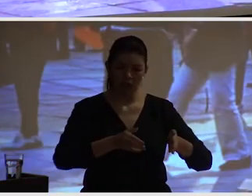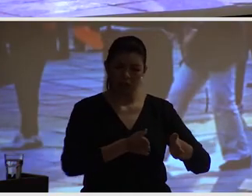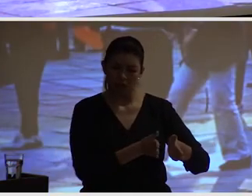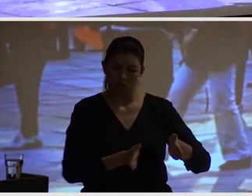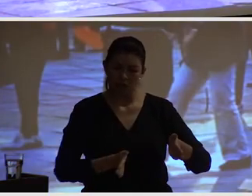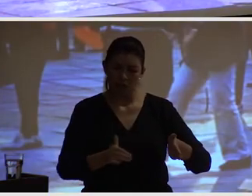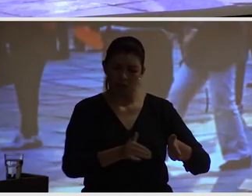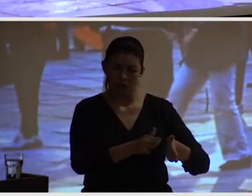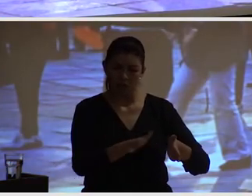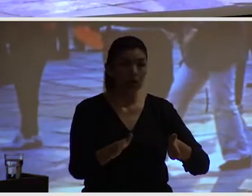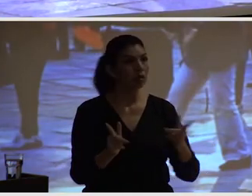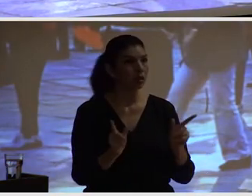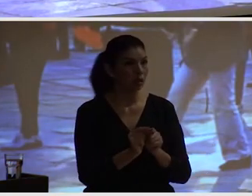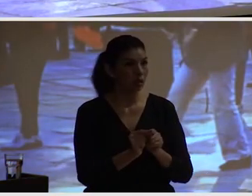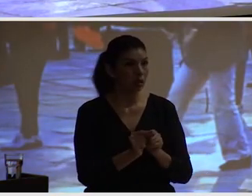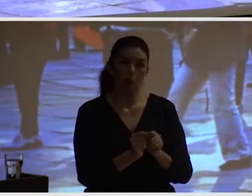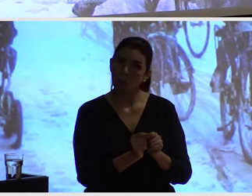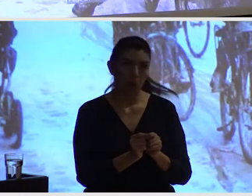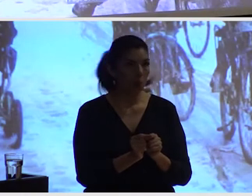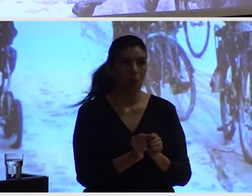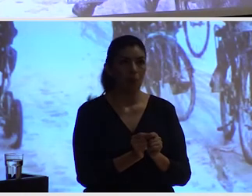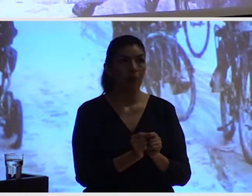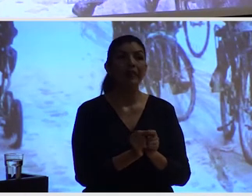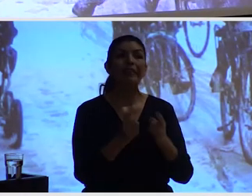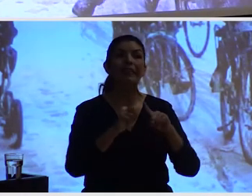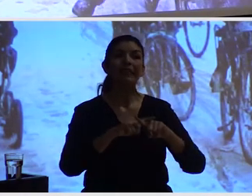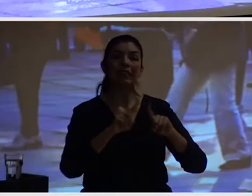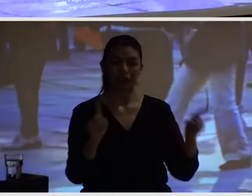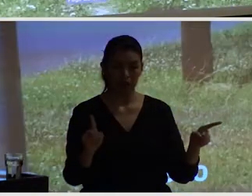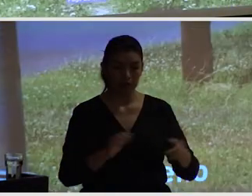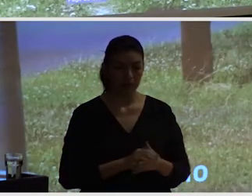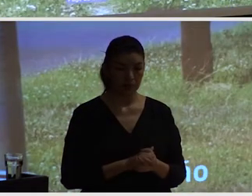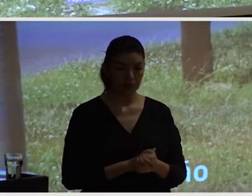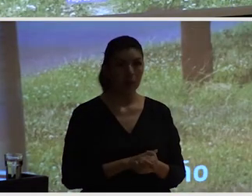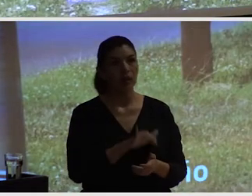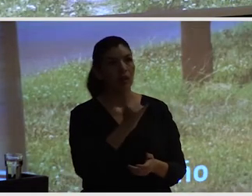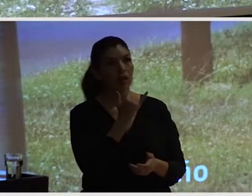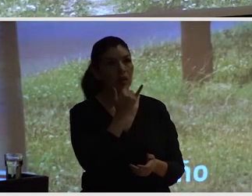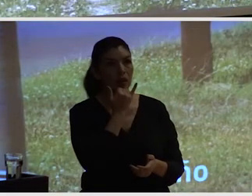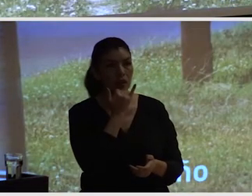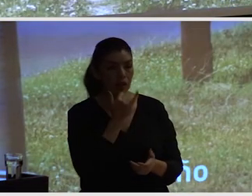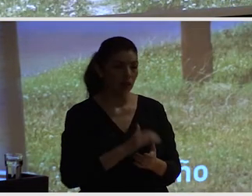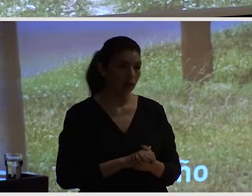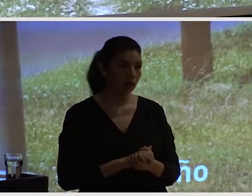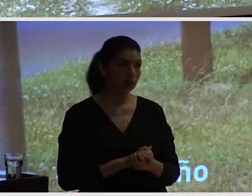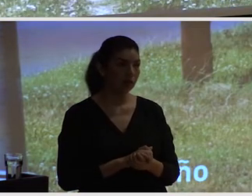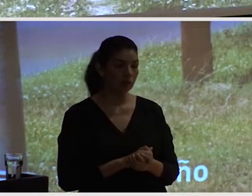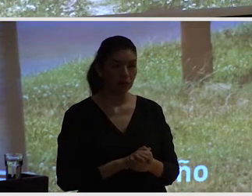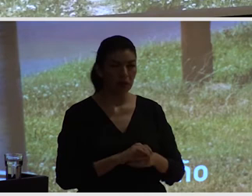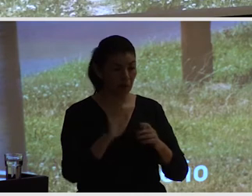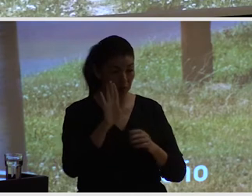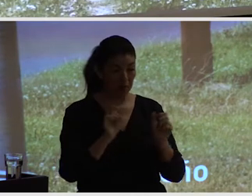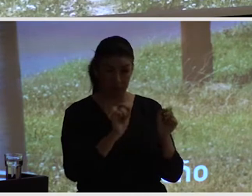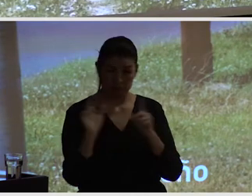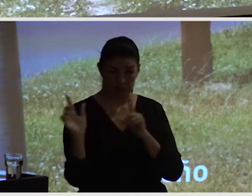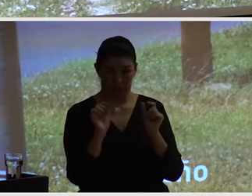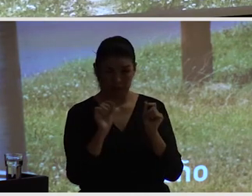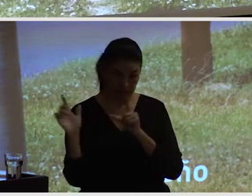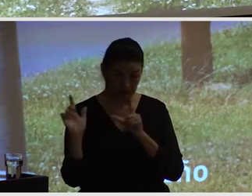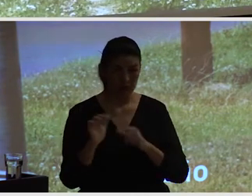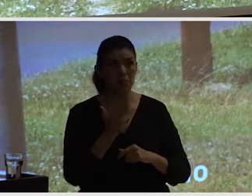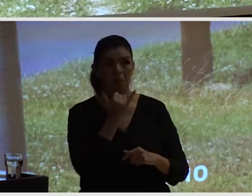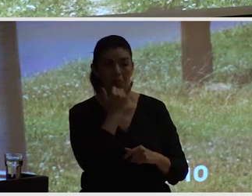especialmente